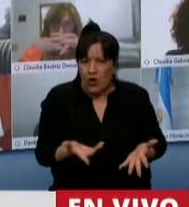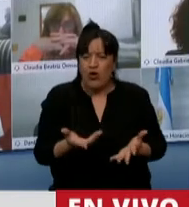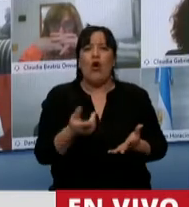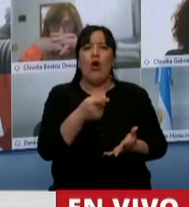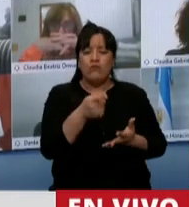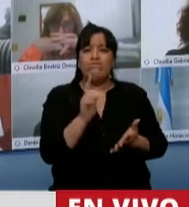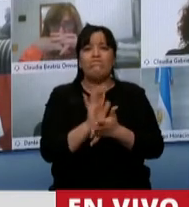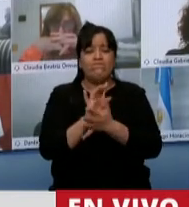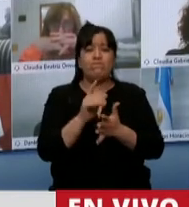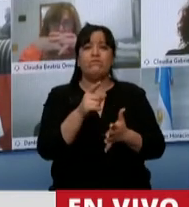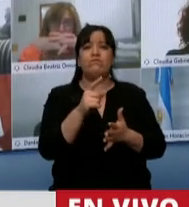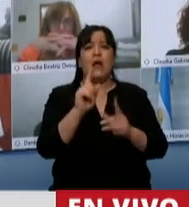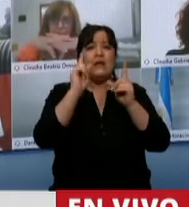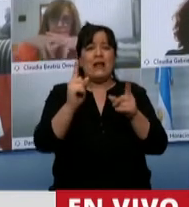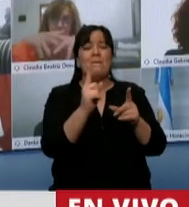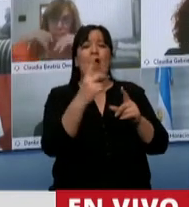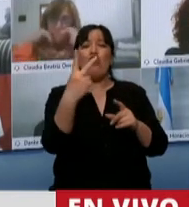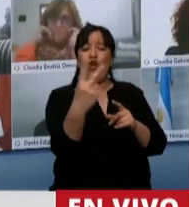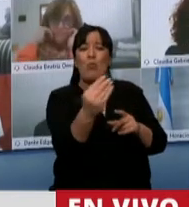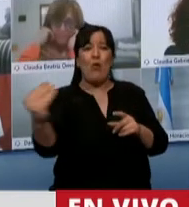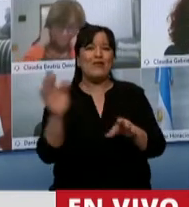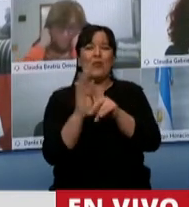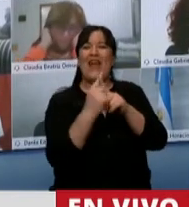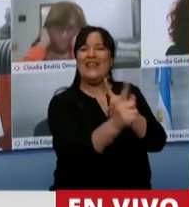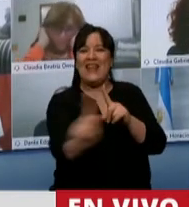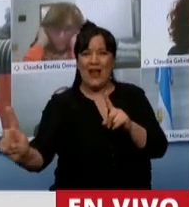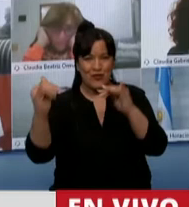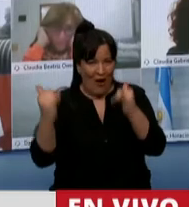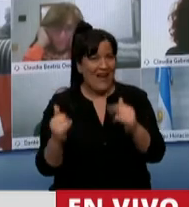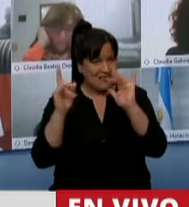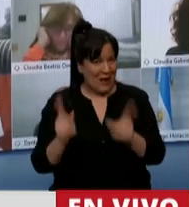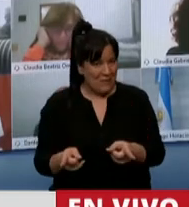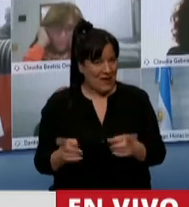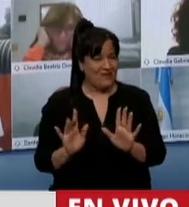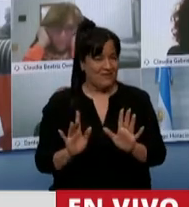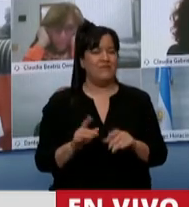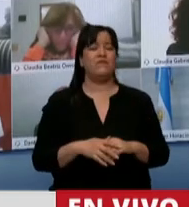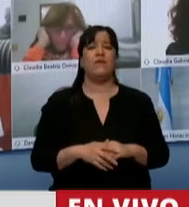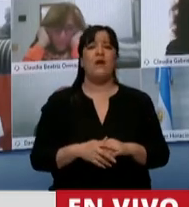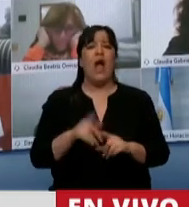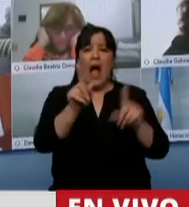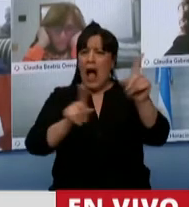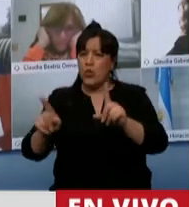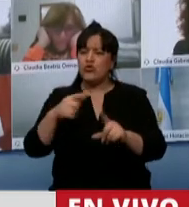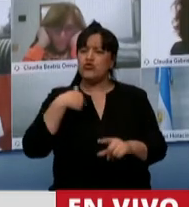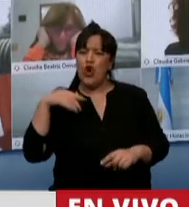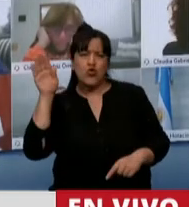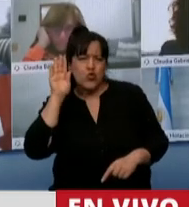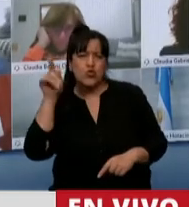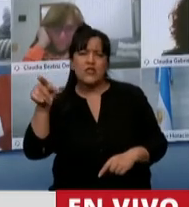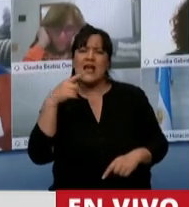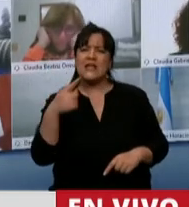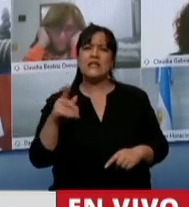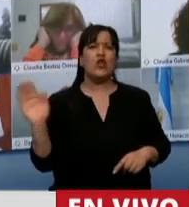genera dos puestos de trabajo de manera indirecta. Y como decía anteriormente, algunos por ahí escuchaban que decían